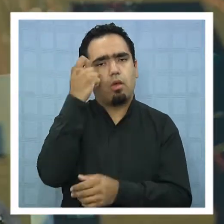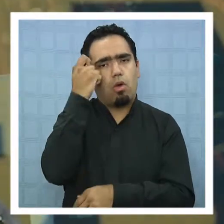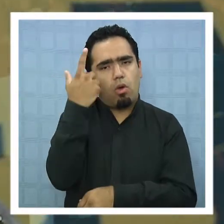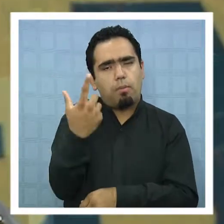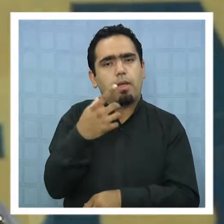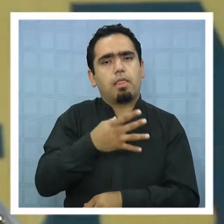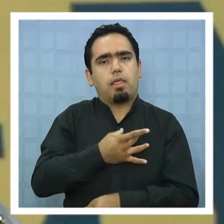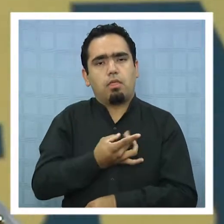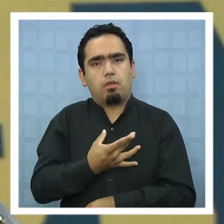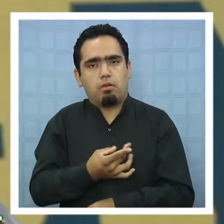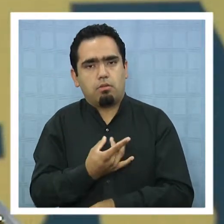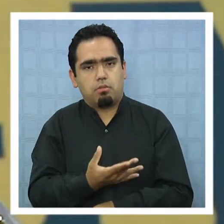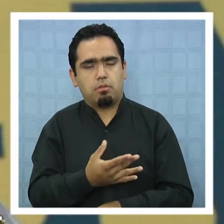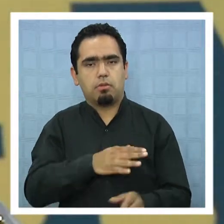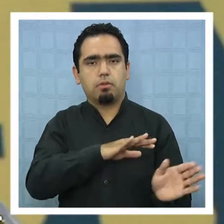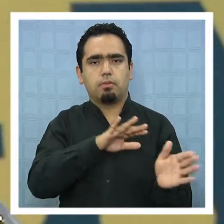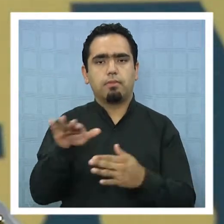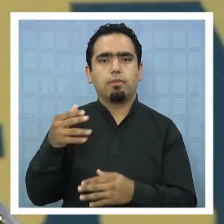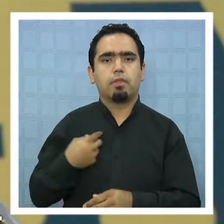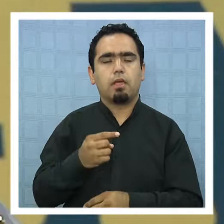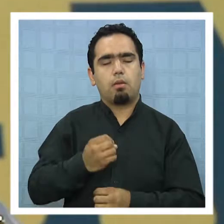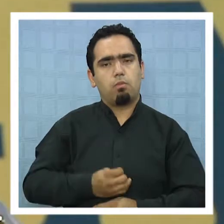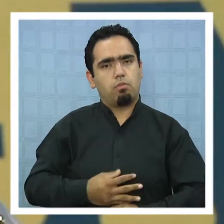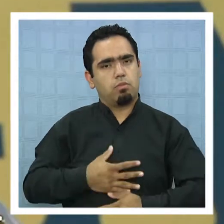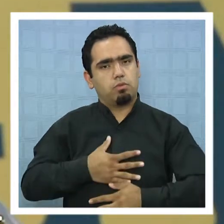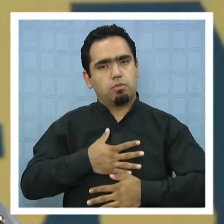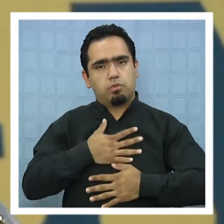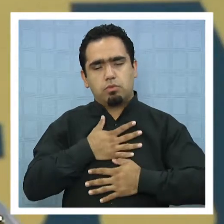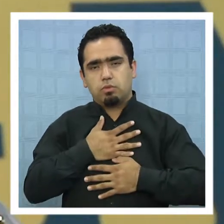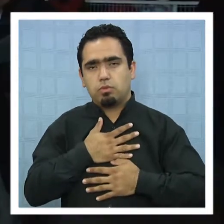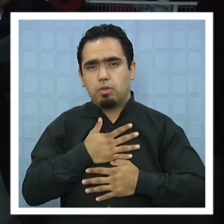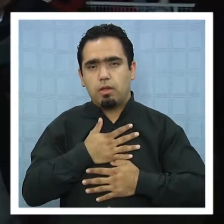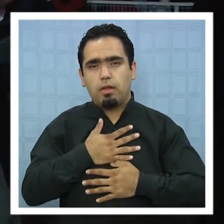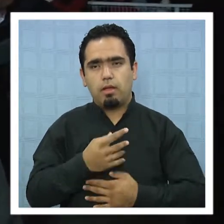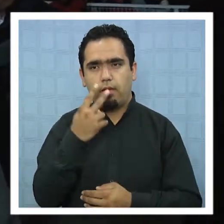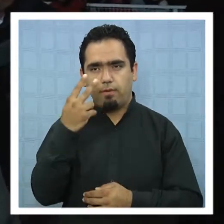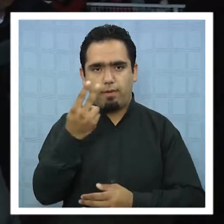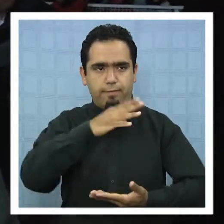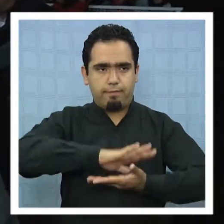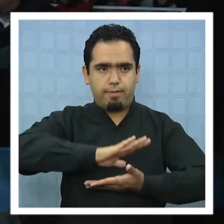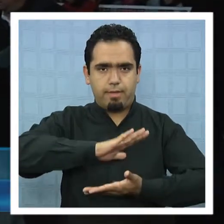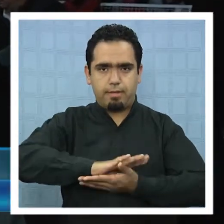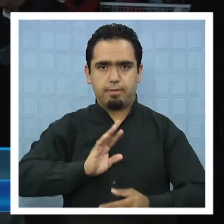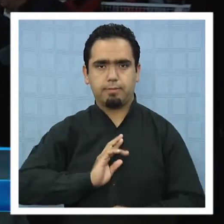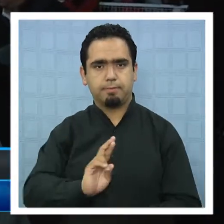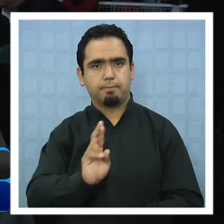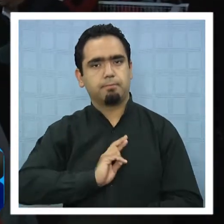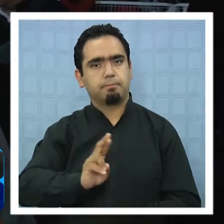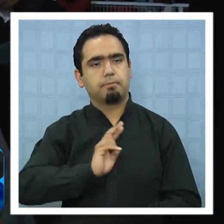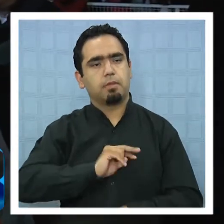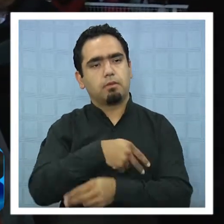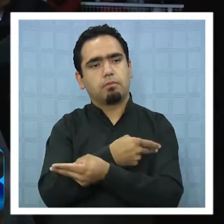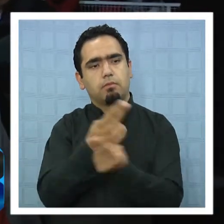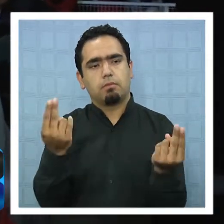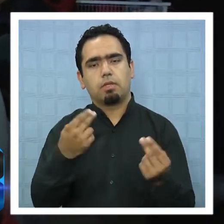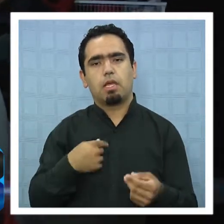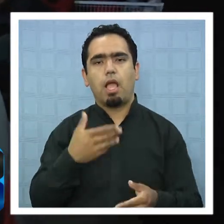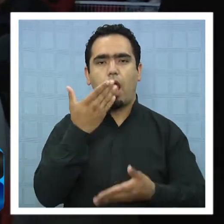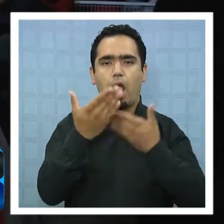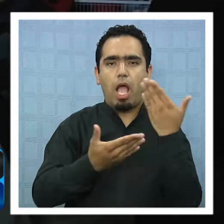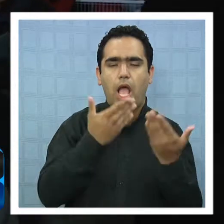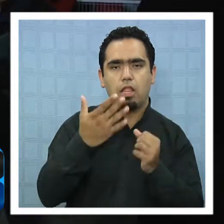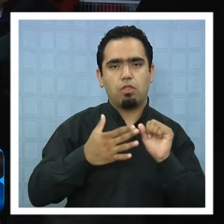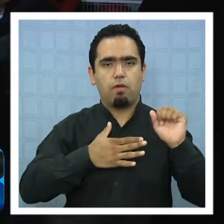dolor que hoy día están sufriendo. Muy emocionado por ver esta verdadera fiesta de la religiosidad popular. Cantos, bailes,